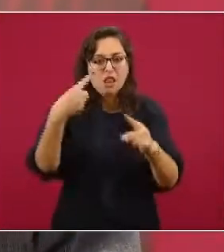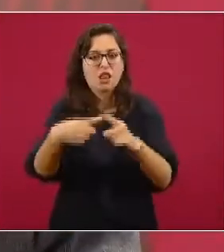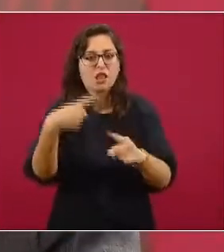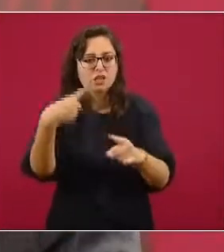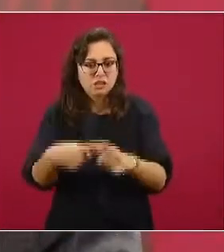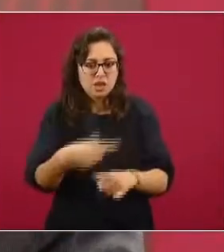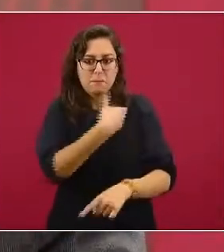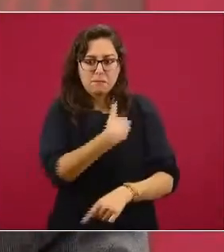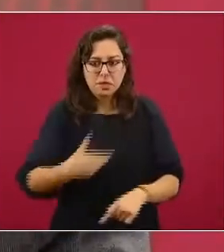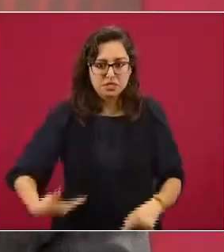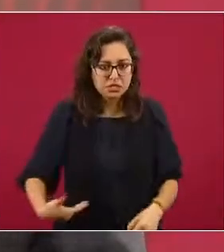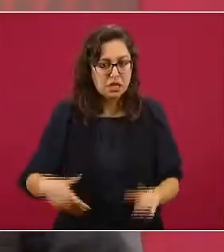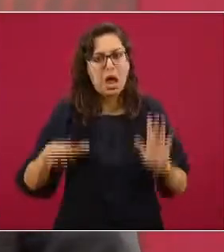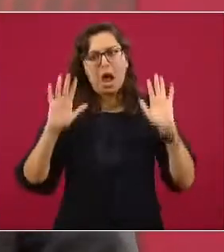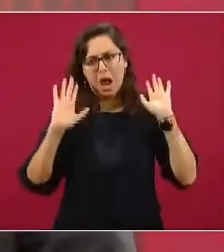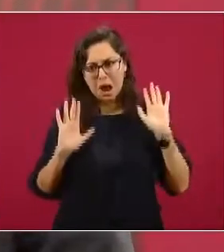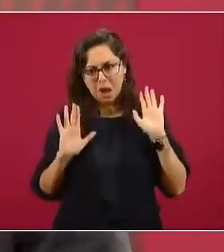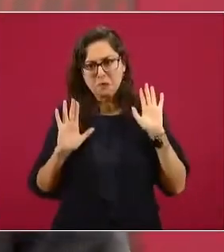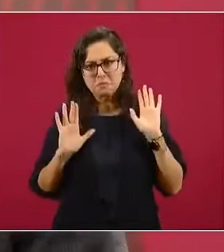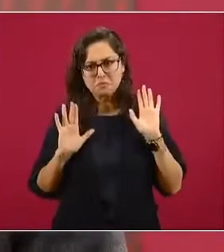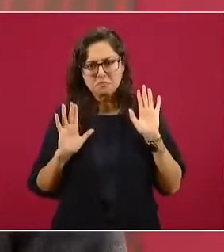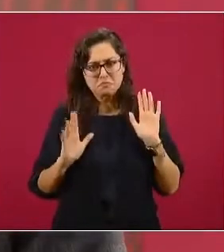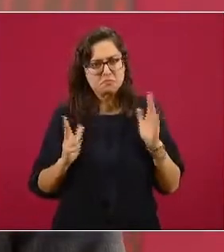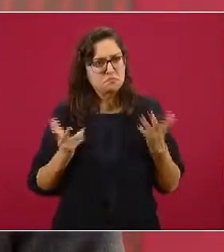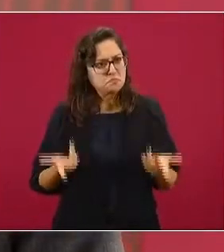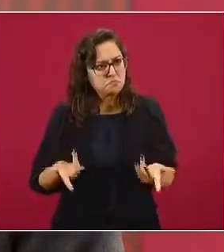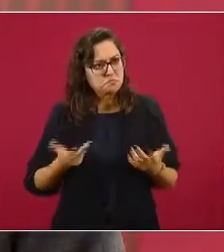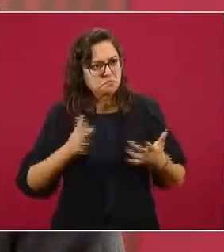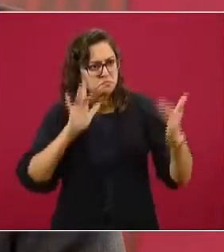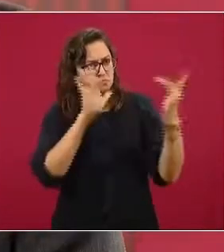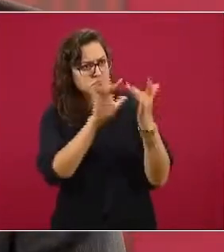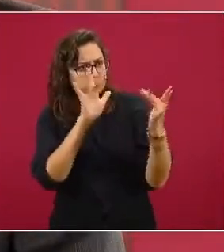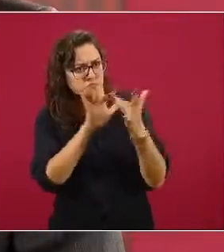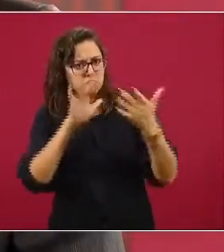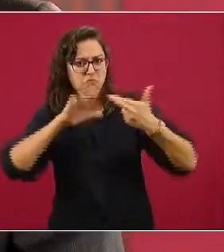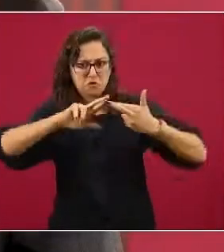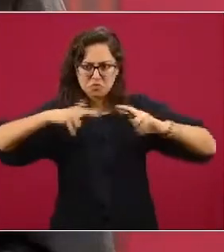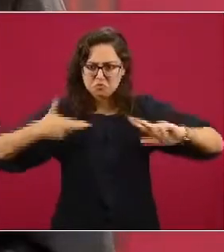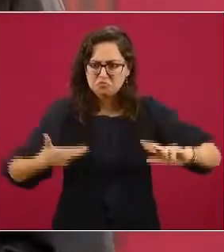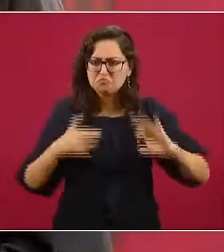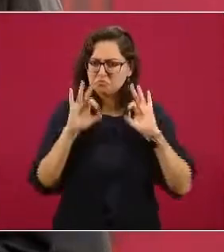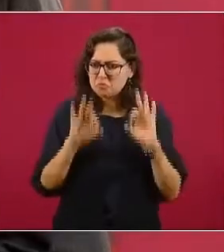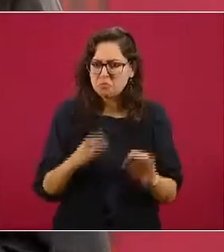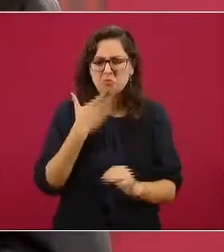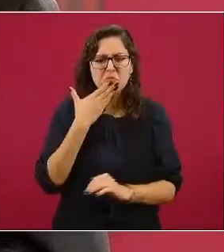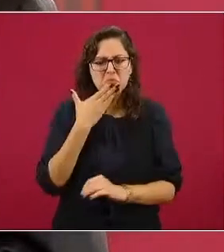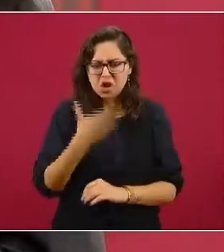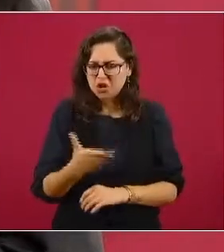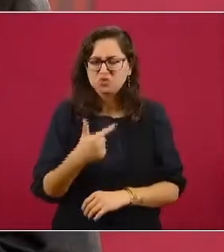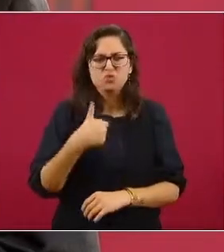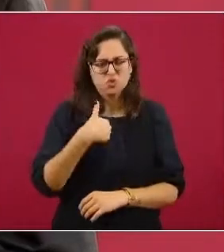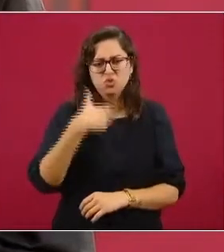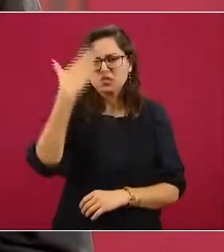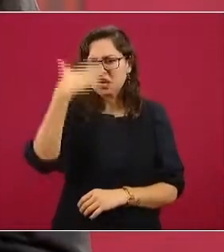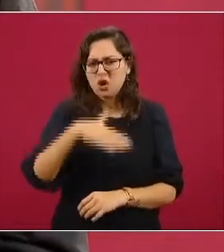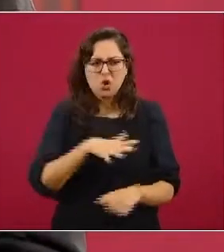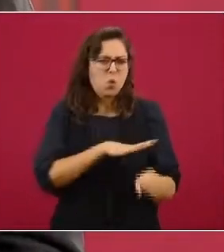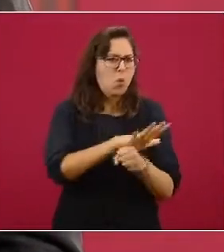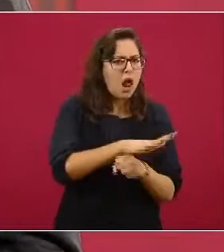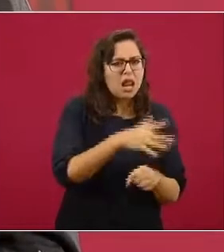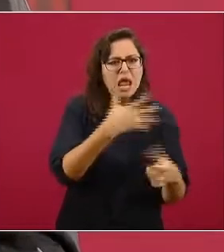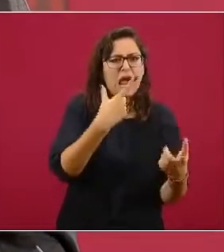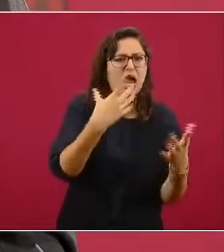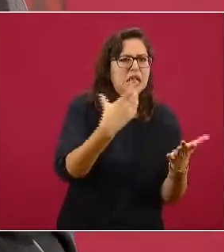ya la relación, que no va a ser mala. En ningún caso va a ser mala,